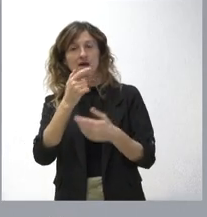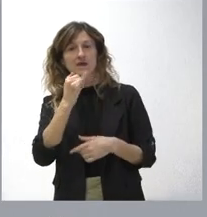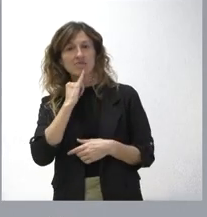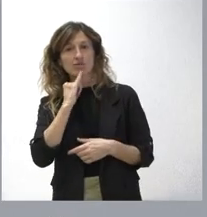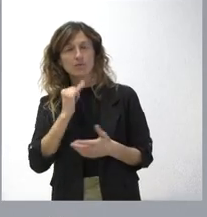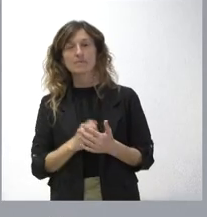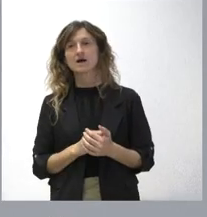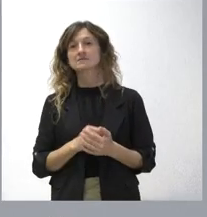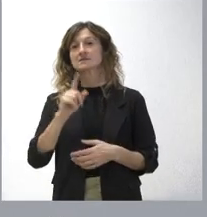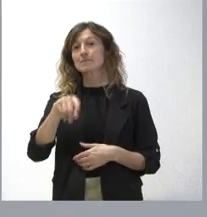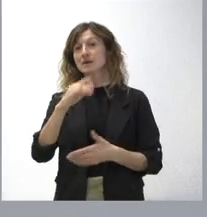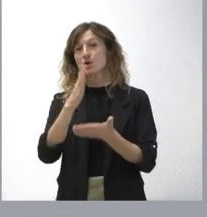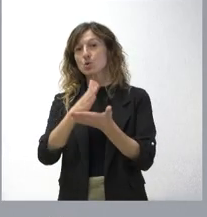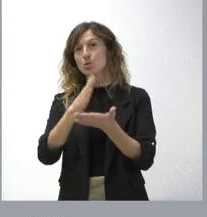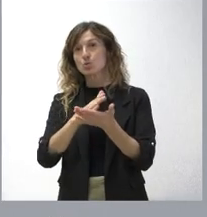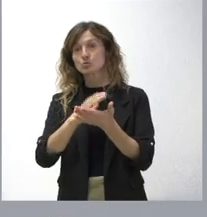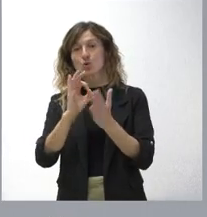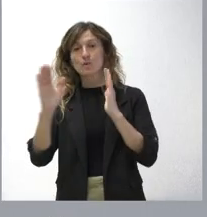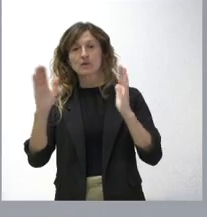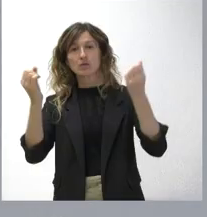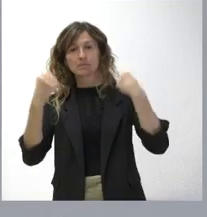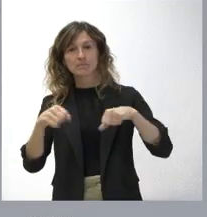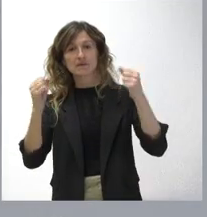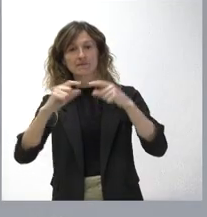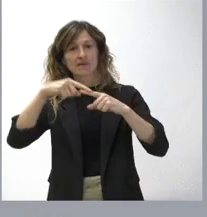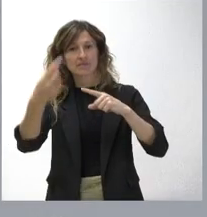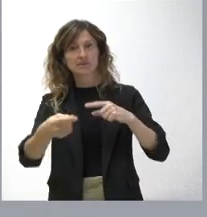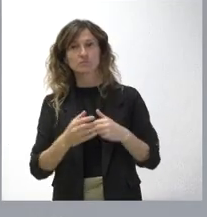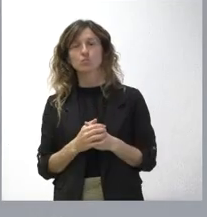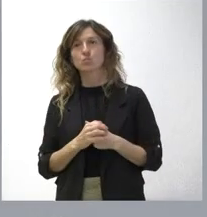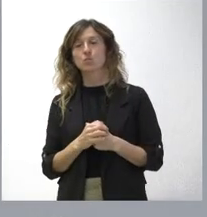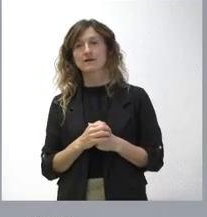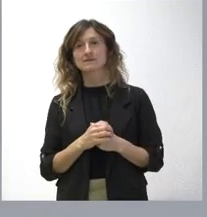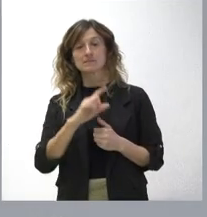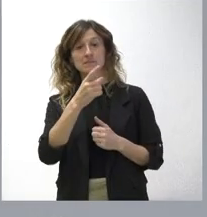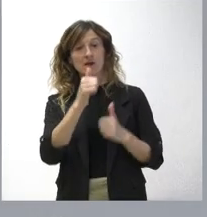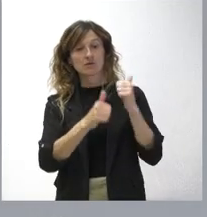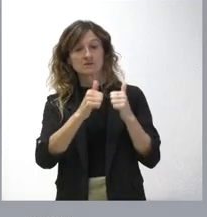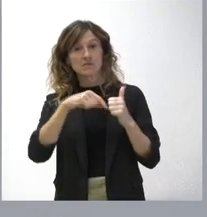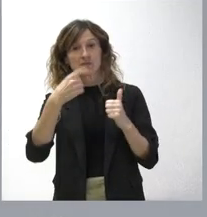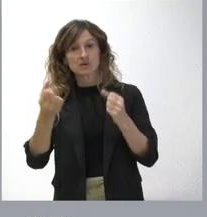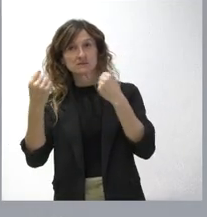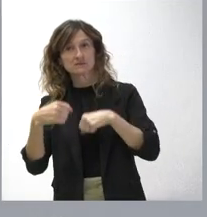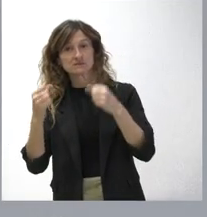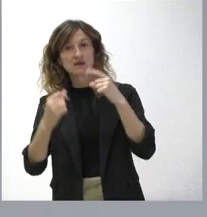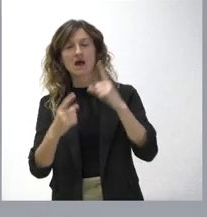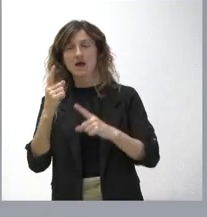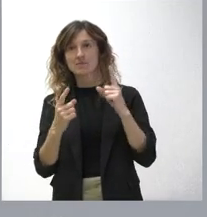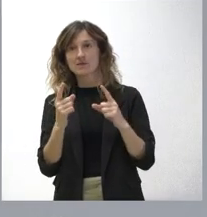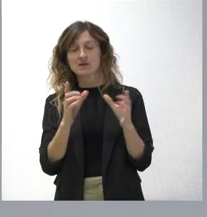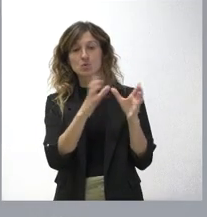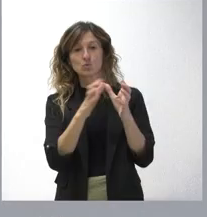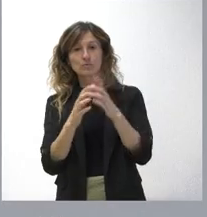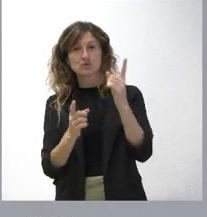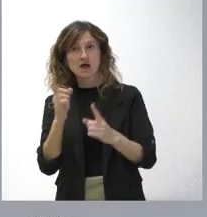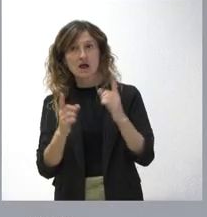realización de cursos o periodos de prácticas posteriores a la aprobación de esos exámenes y que también en determinados cuerpos o escalas,